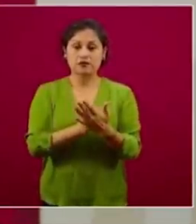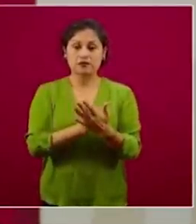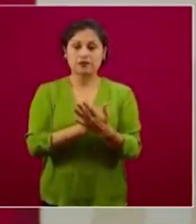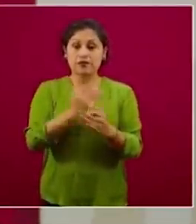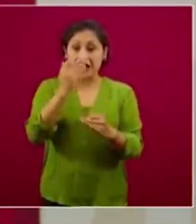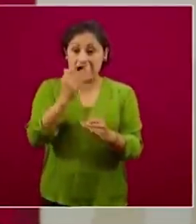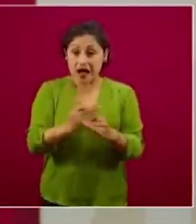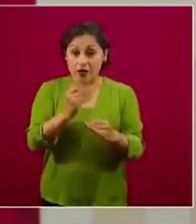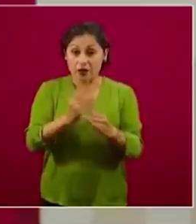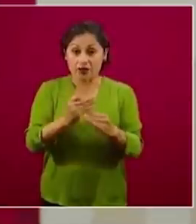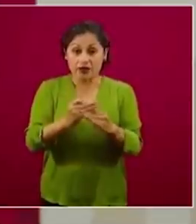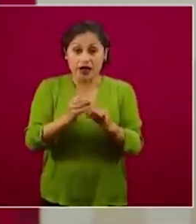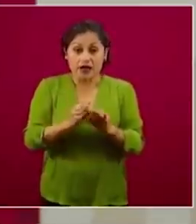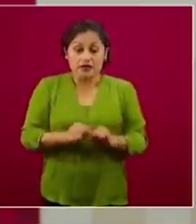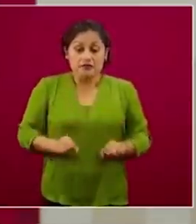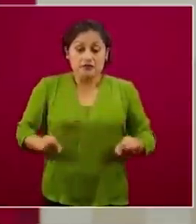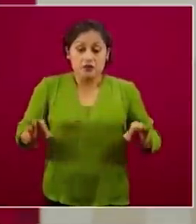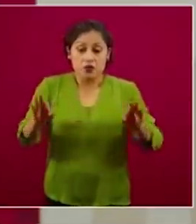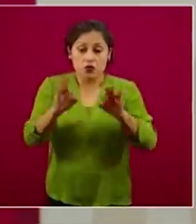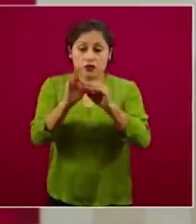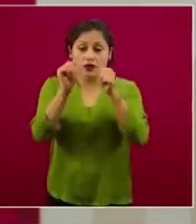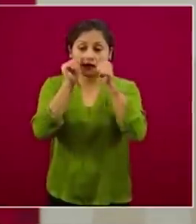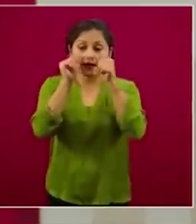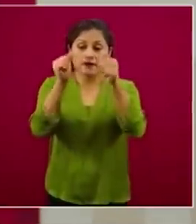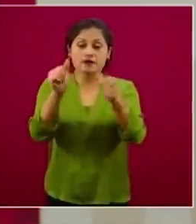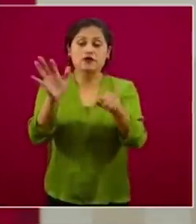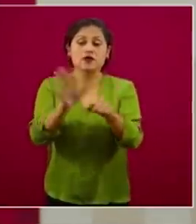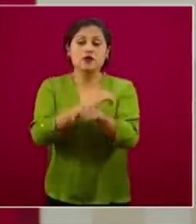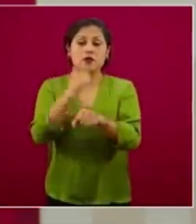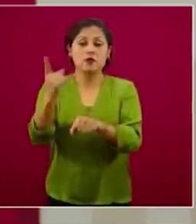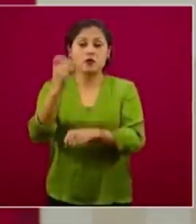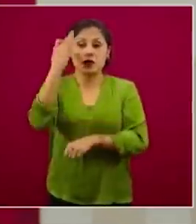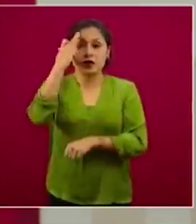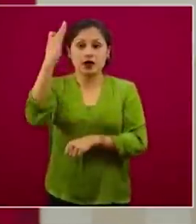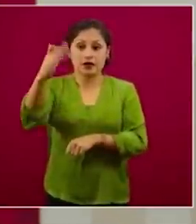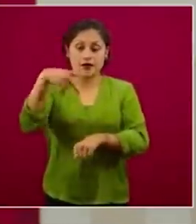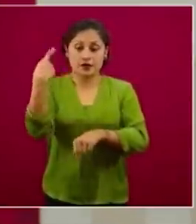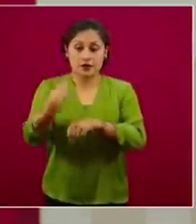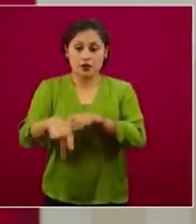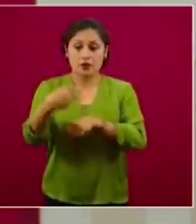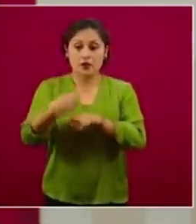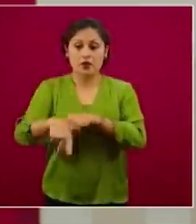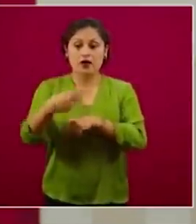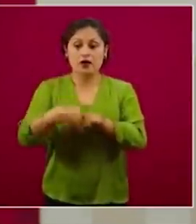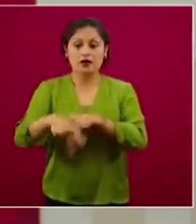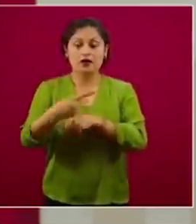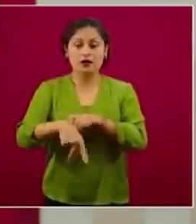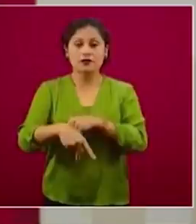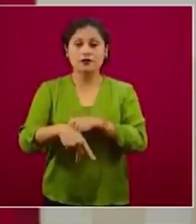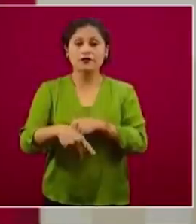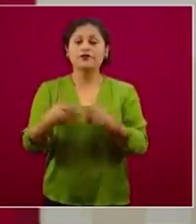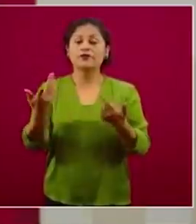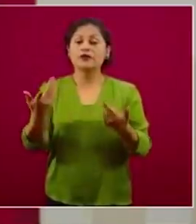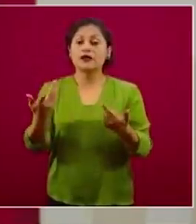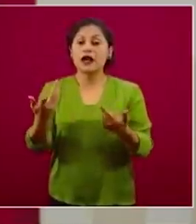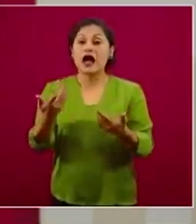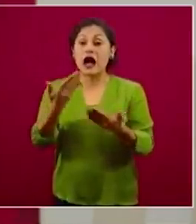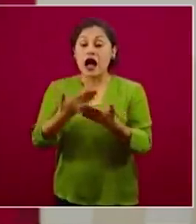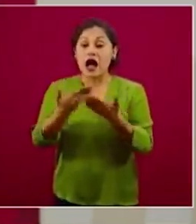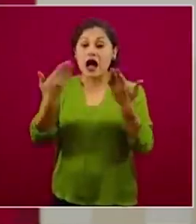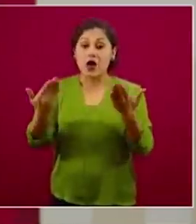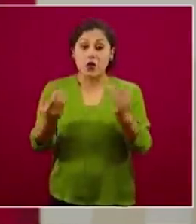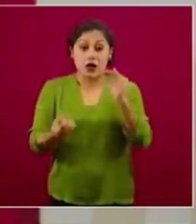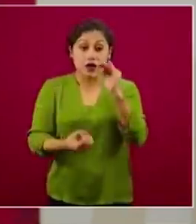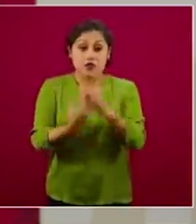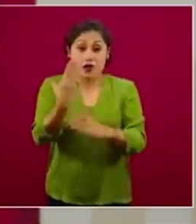la transmisión, en donde estamos teniendo una cantidad muy grande de casos nuevos todos los días. Los casos